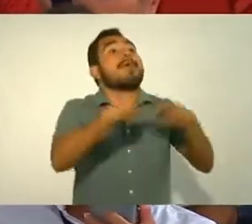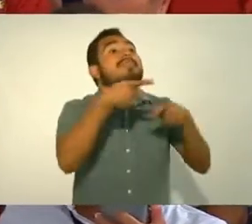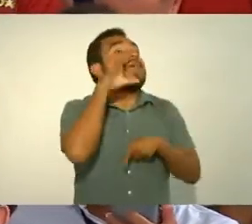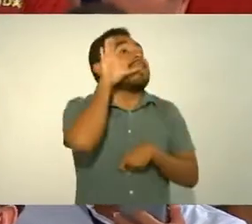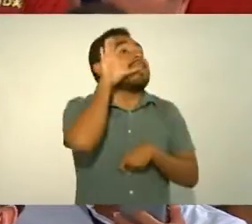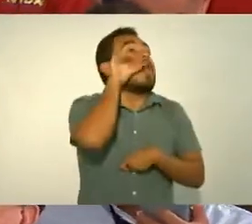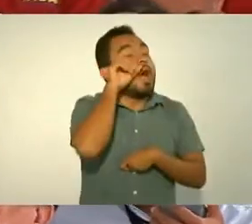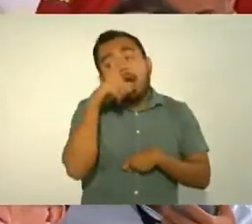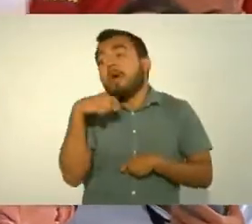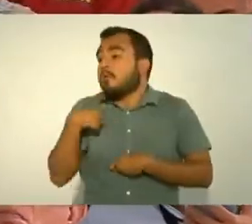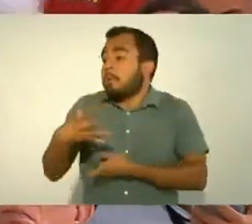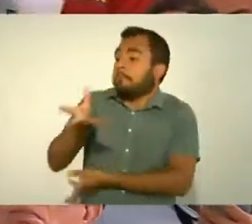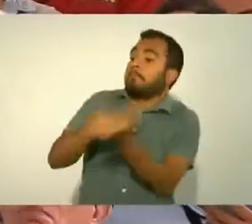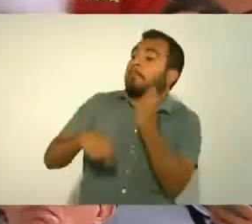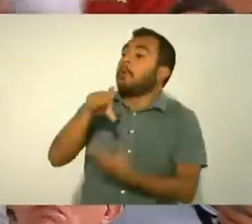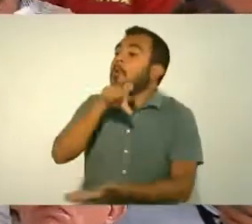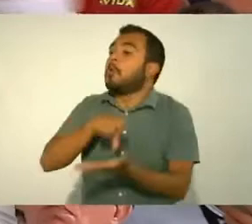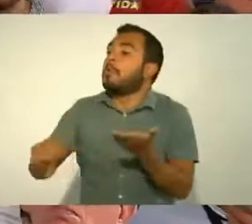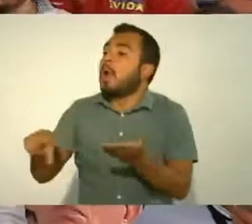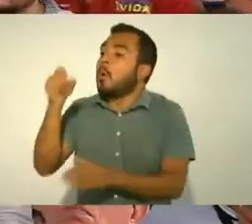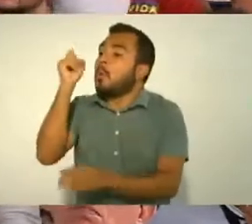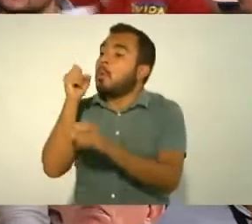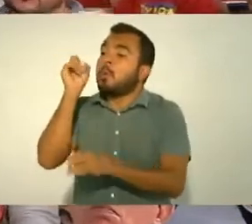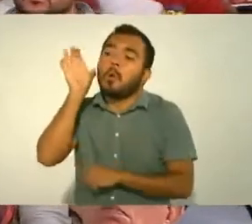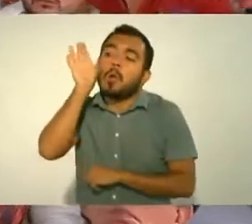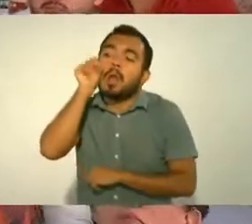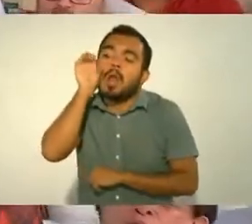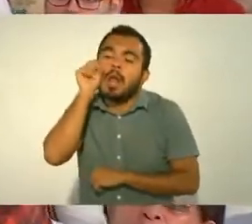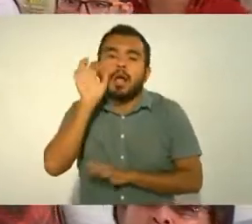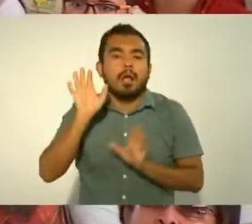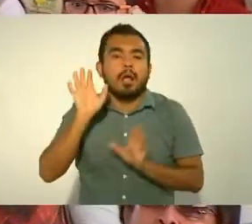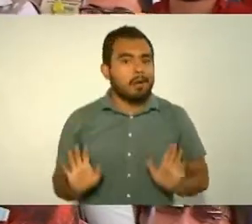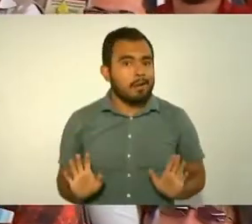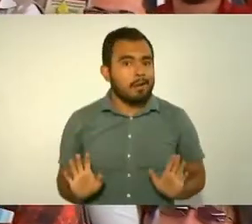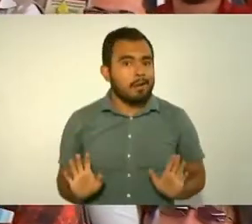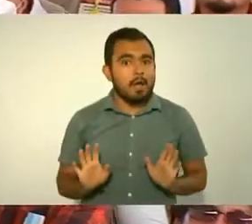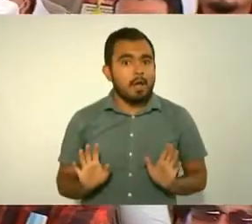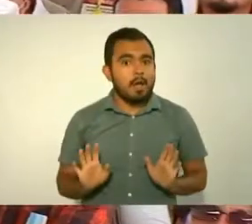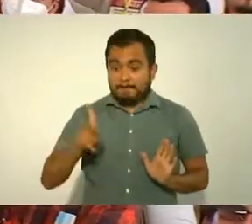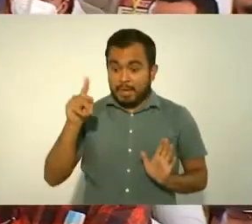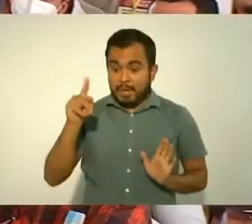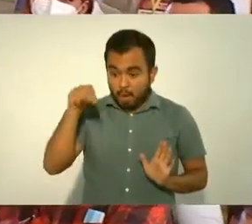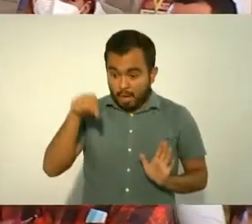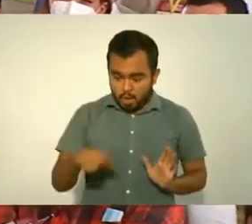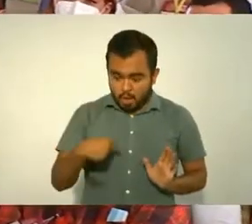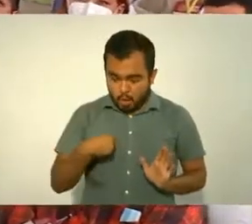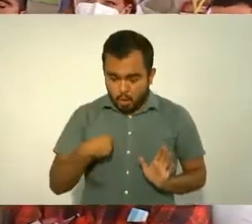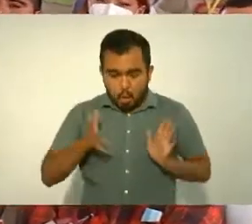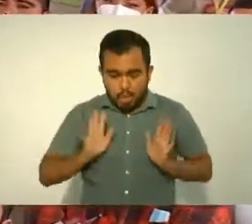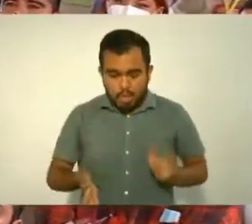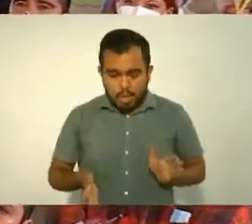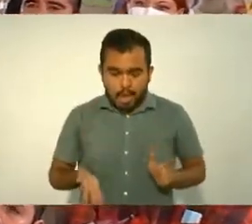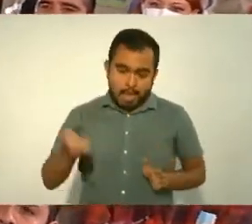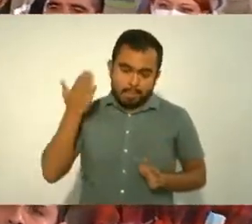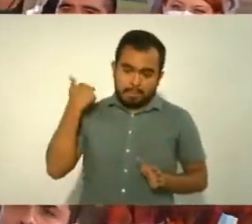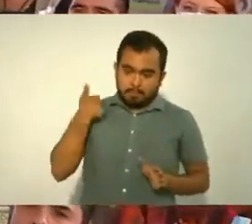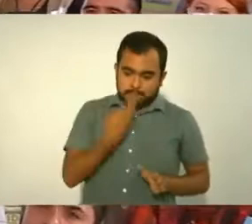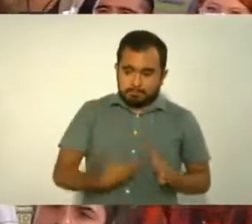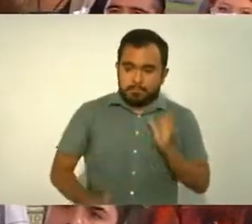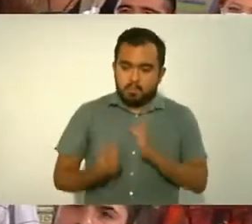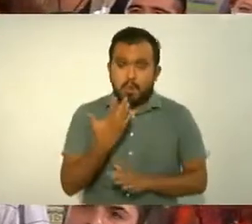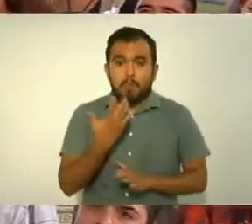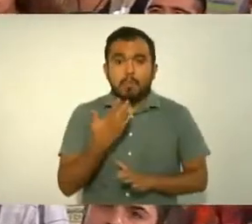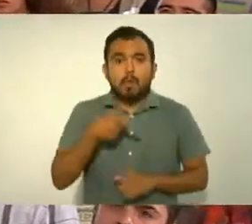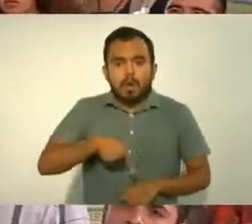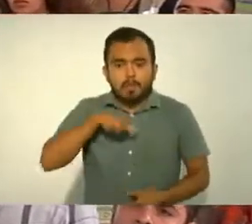Bueno, pues desde que llegamos ya cambió esa política, ahora estamos procesando nuestra materia